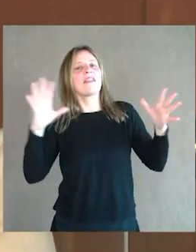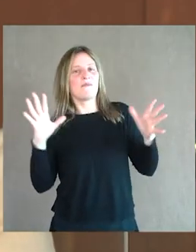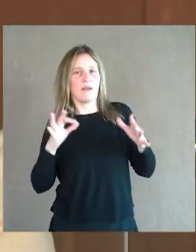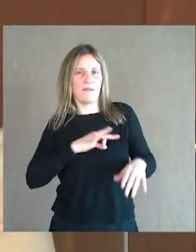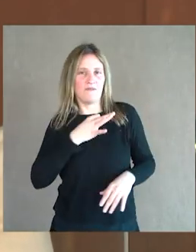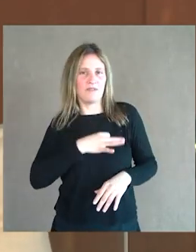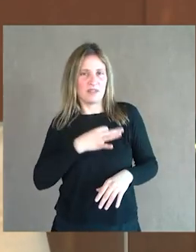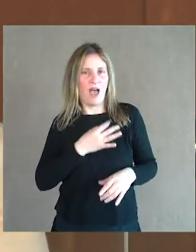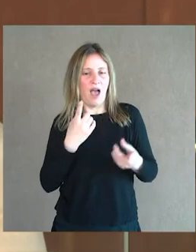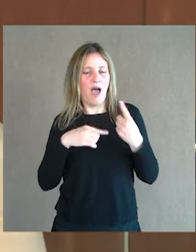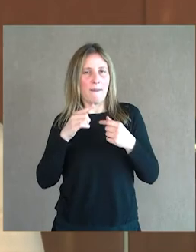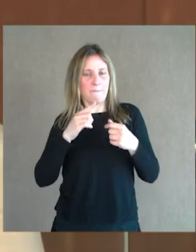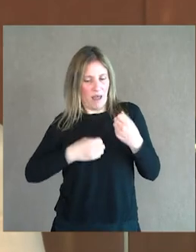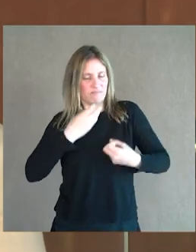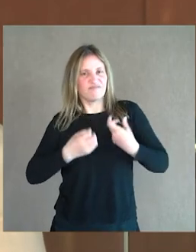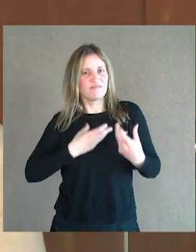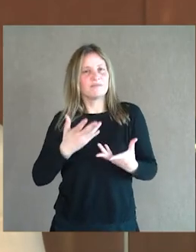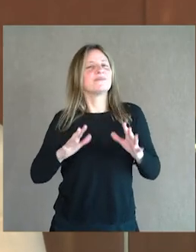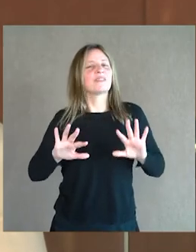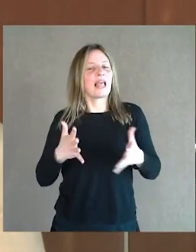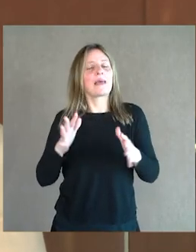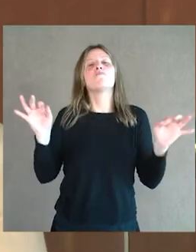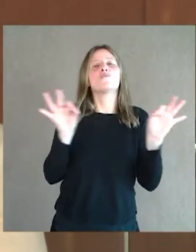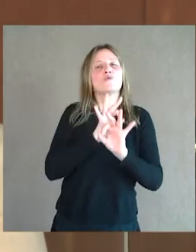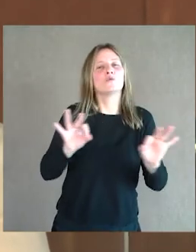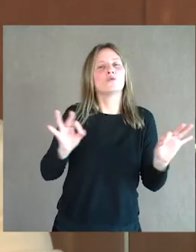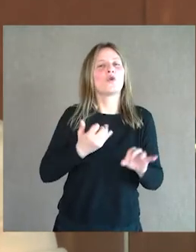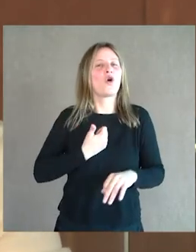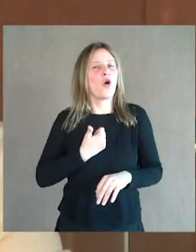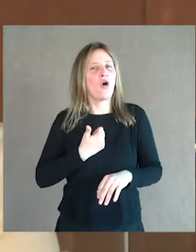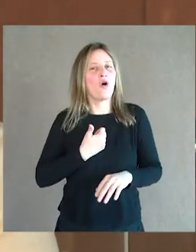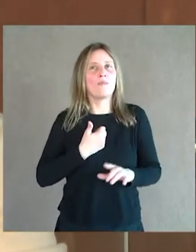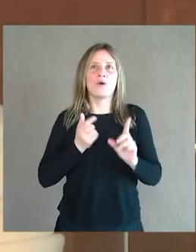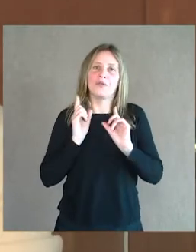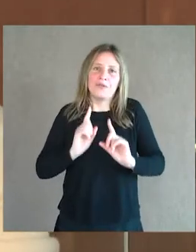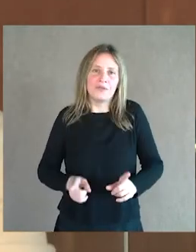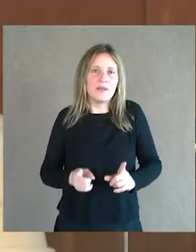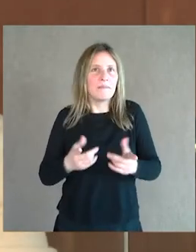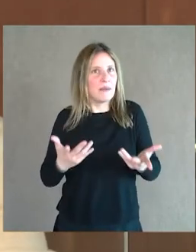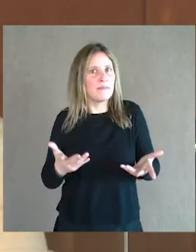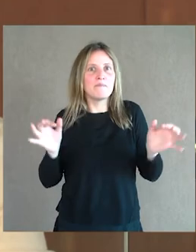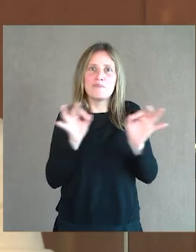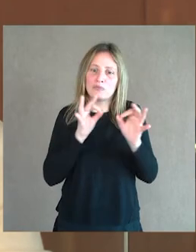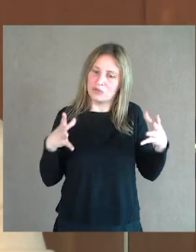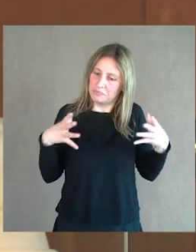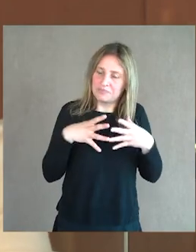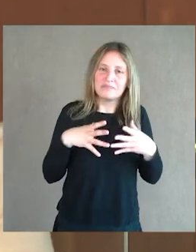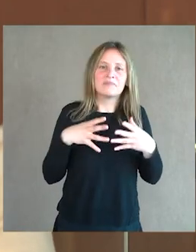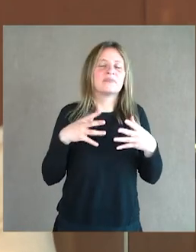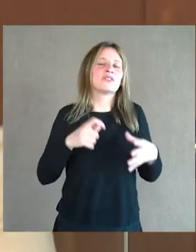y tenía una idea mucho más liberal también de lo que debía ser un músico, y cómo debía estar un músico en la sociedad.